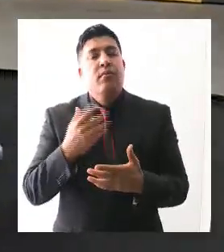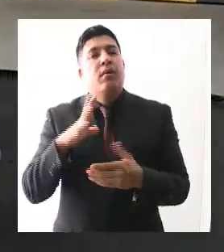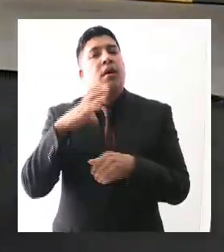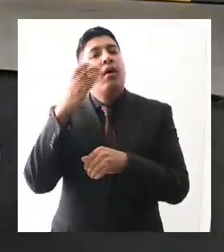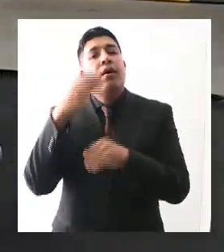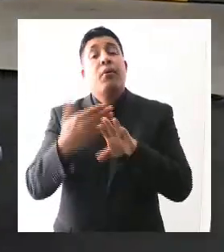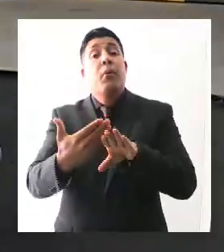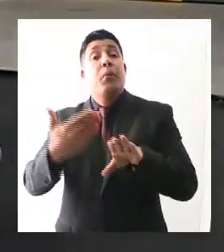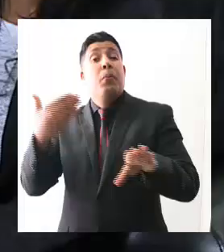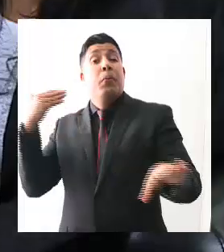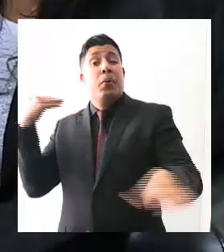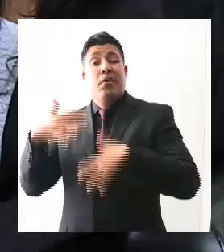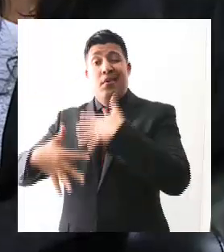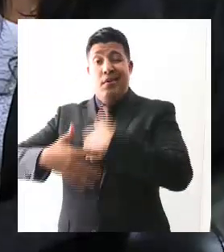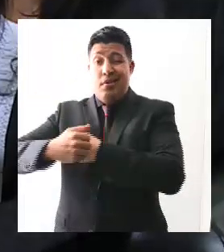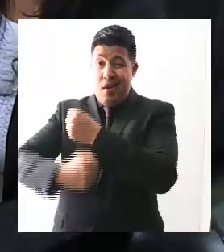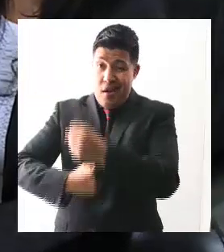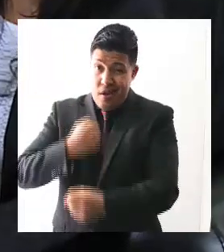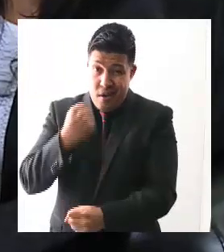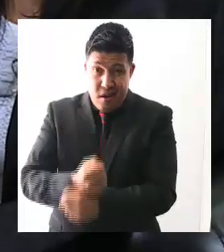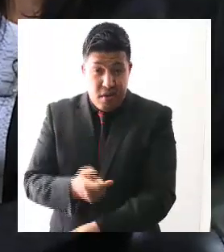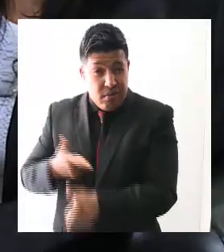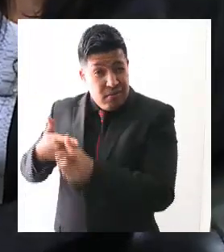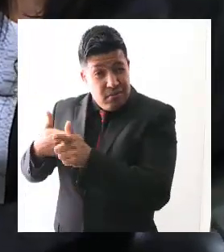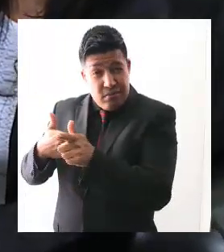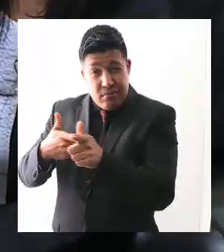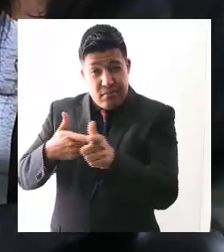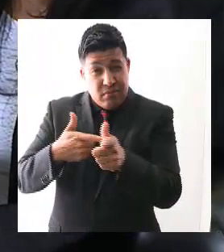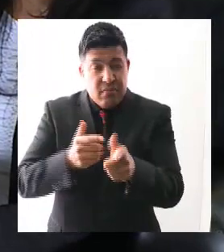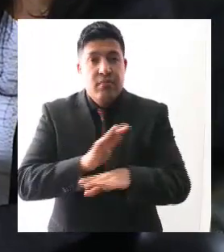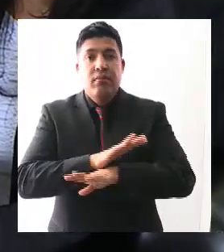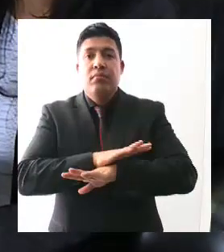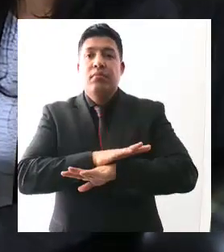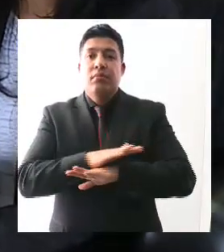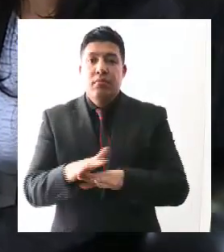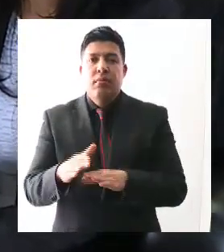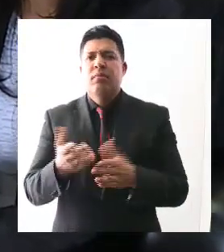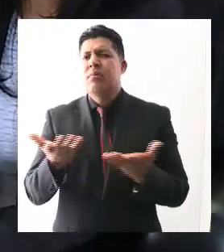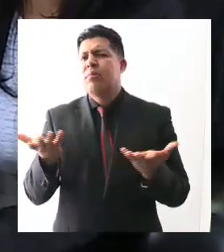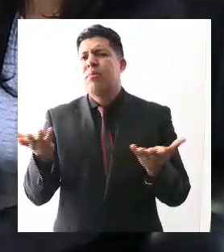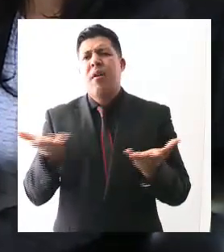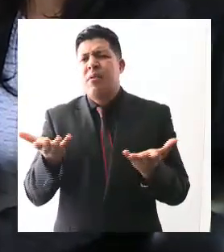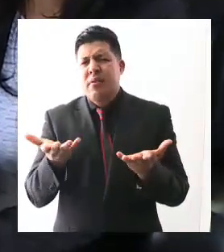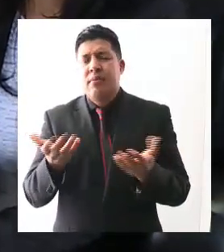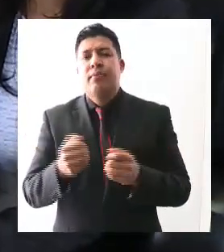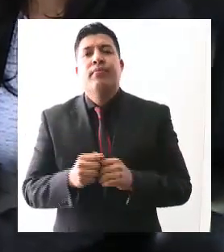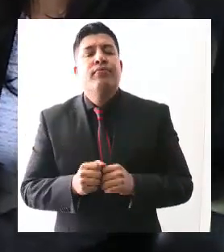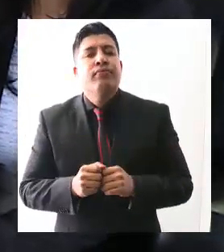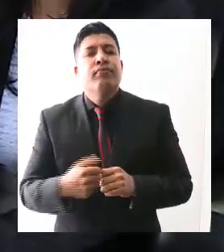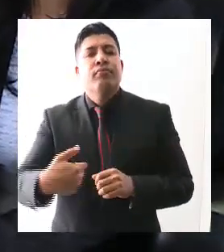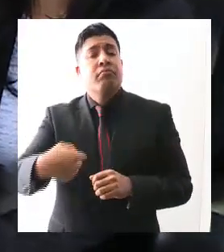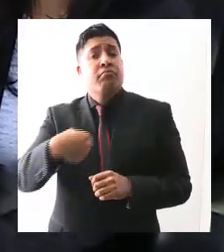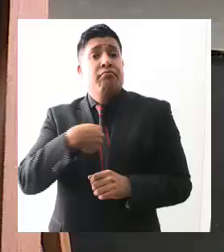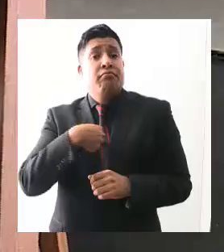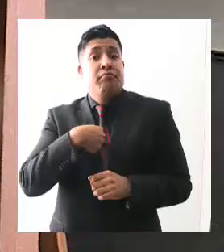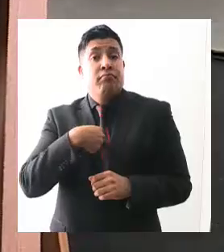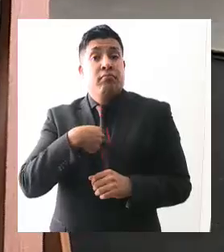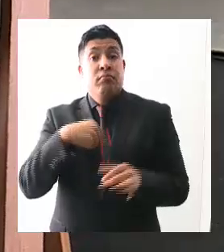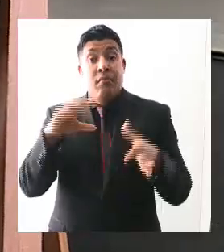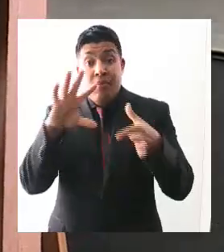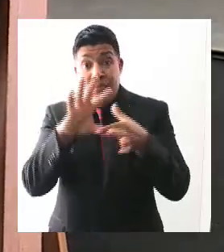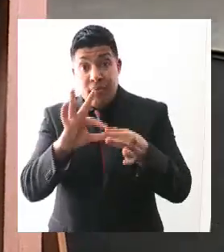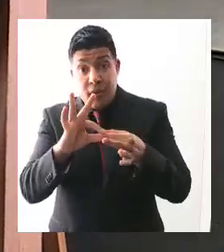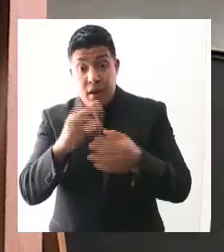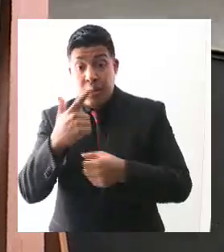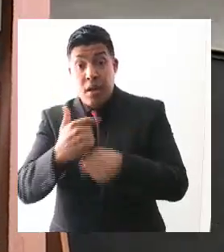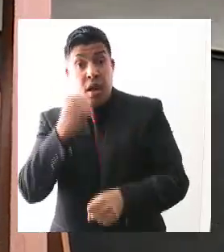años. Nosotros estamos en esa transición, ¿qué vamos a hacer? No voy a decir el antecedente donde se perdieron más de 7